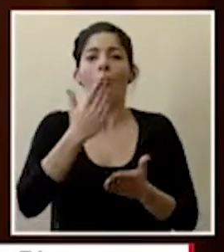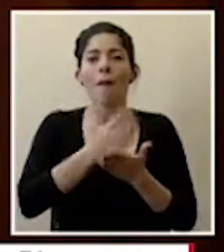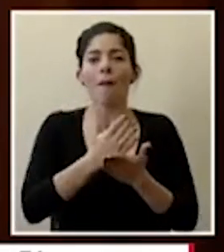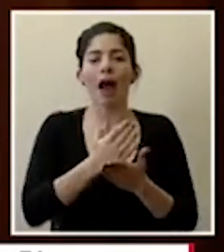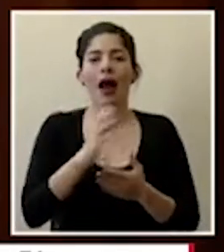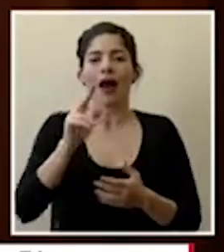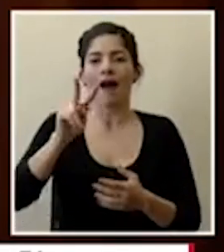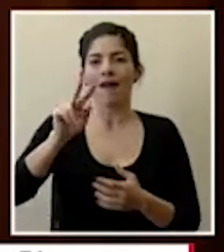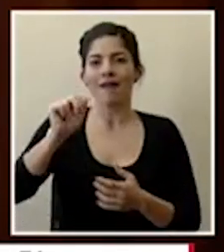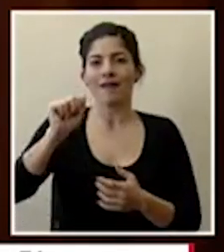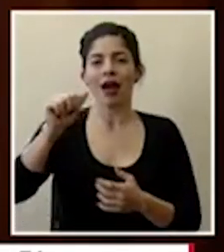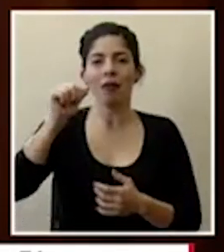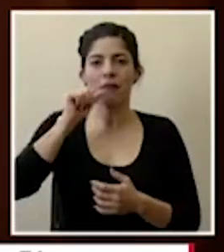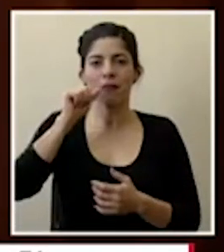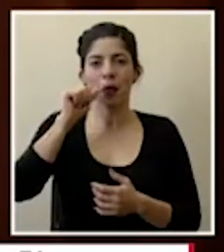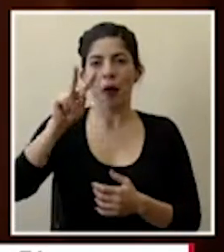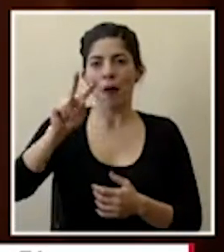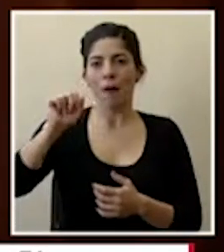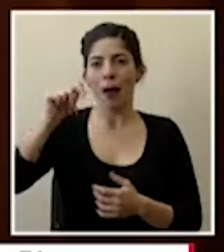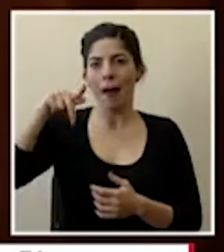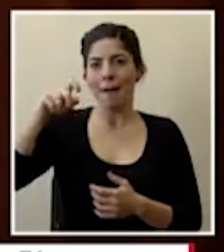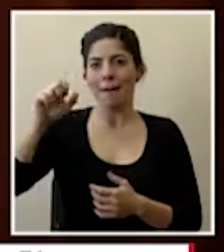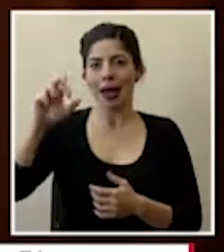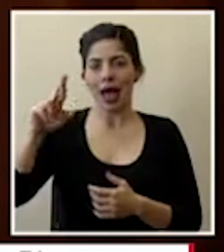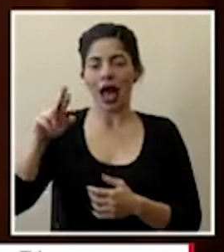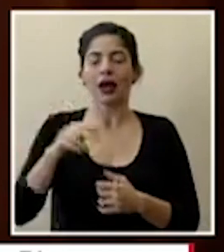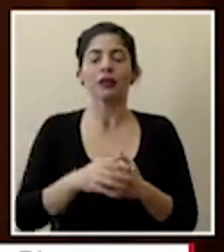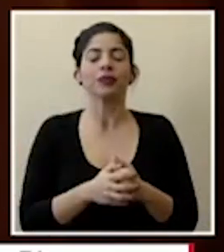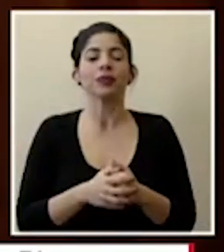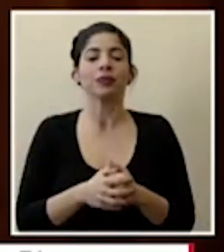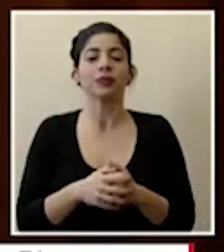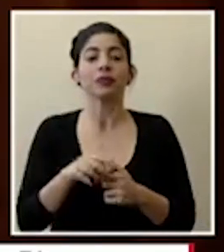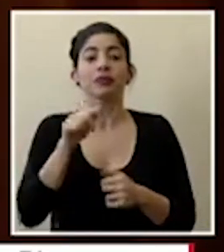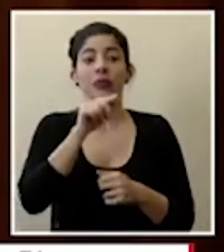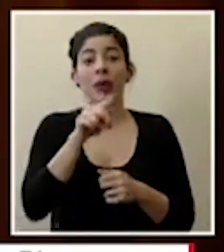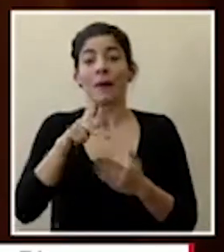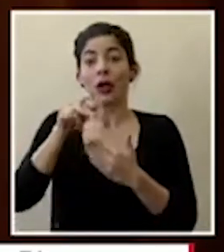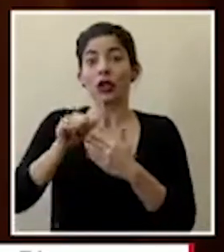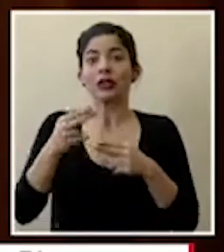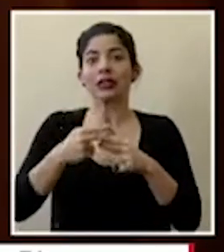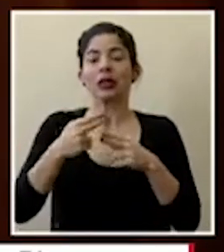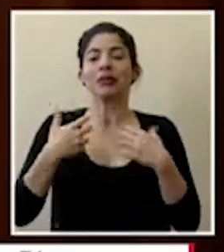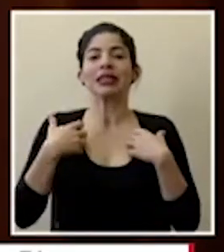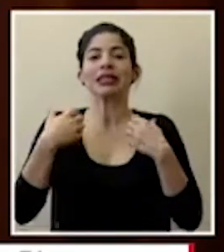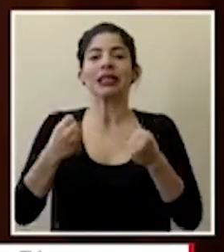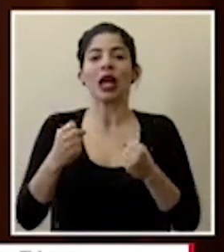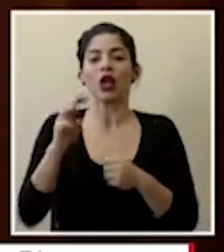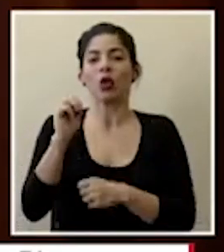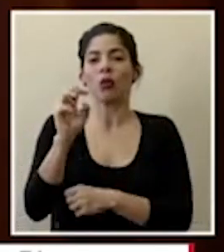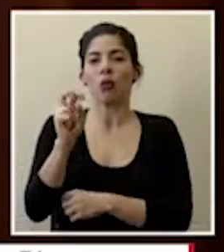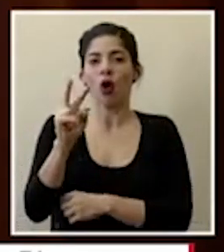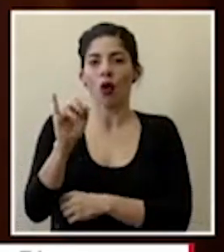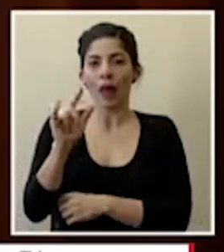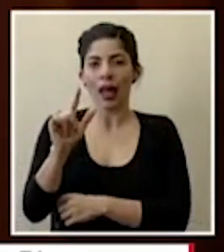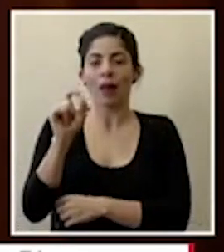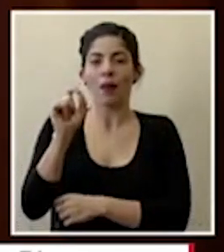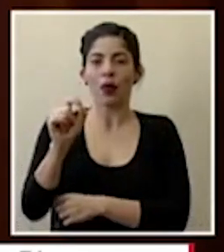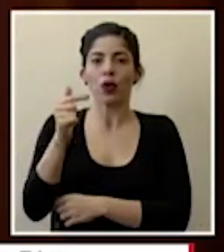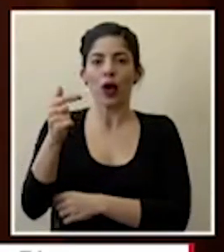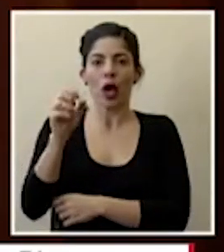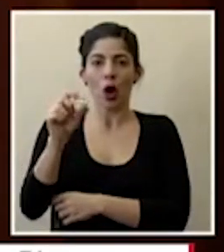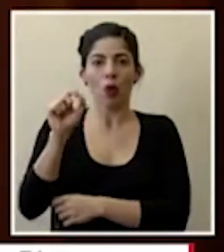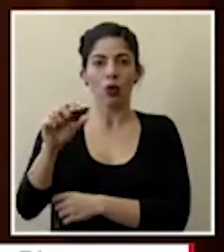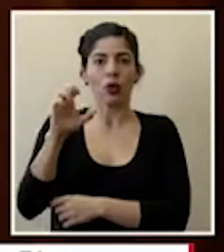y este el proyecto también está tiene un sitio que se llama salud móvil punto ge o punto cr